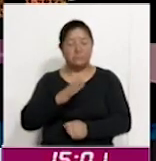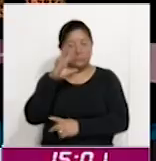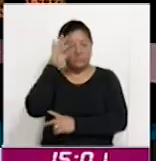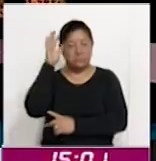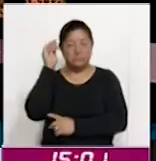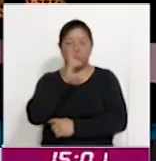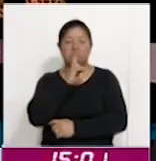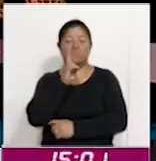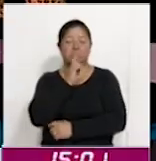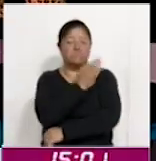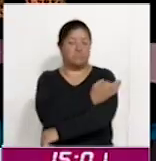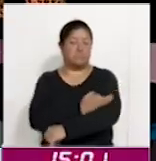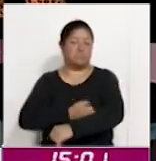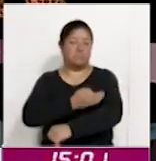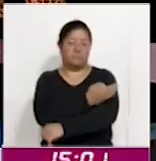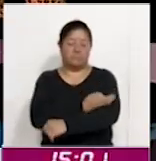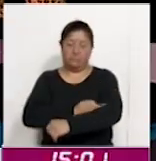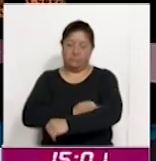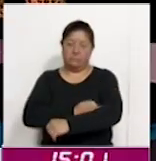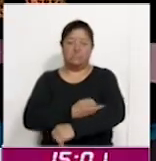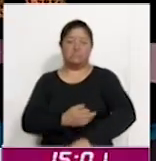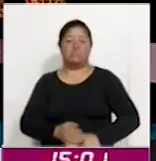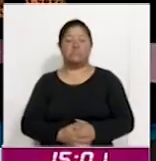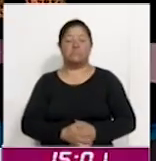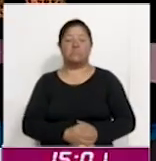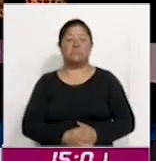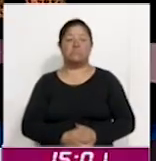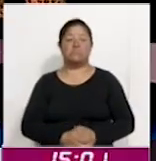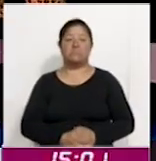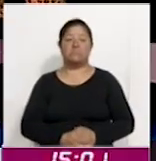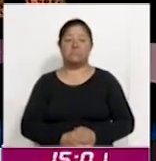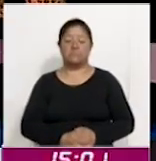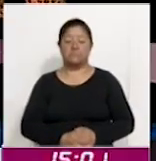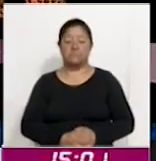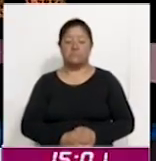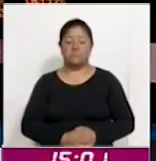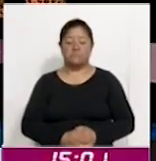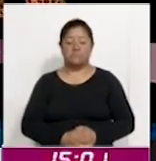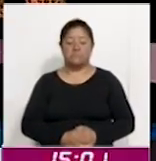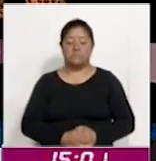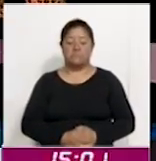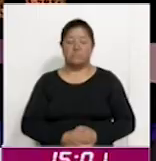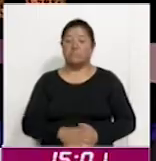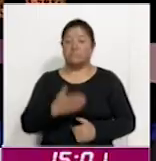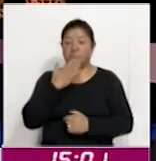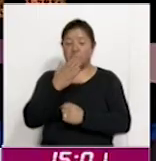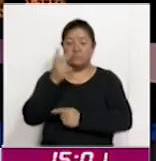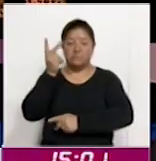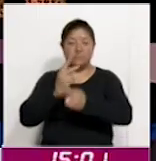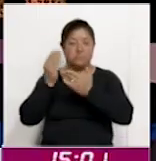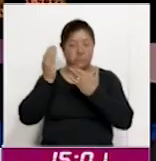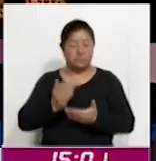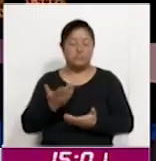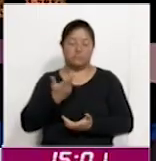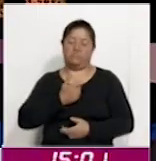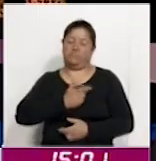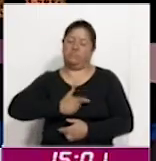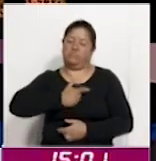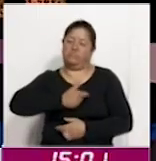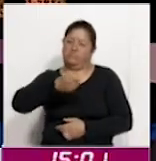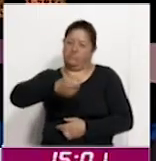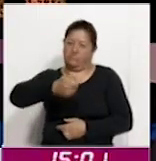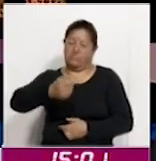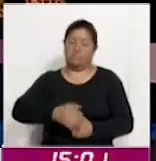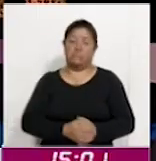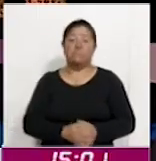emisión de las noticias de Coracid Noticias en su emisión vespertina. Bienvenidos, es un gusto saludarlo. Le hemos